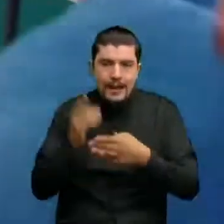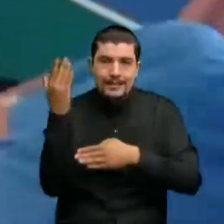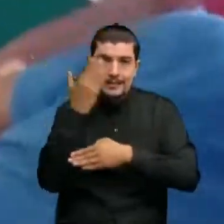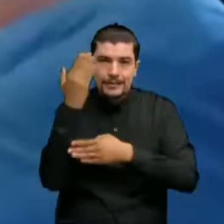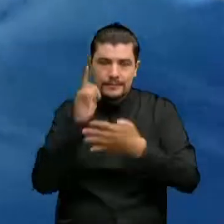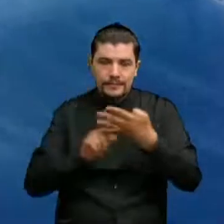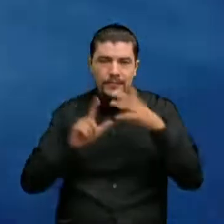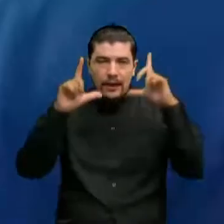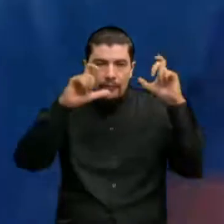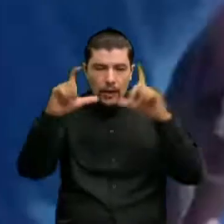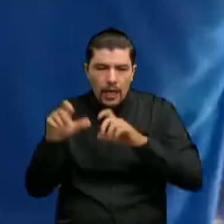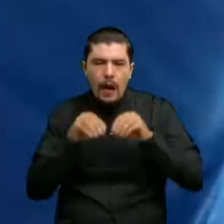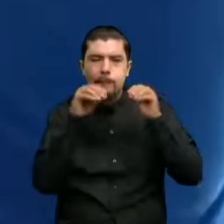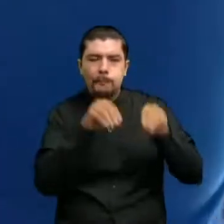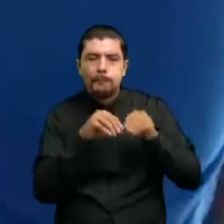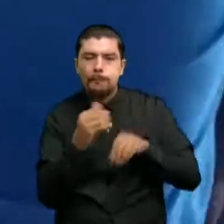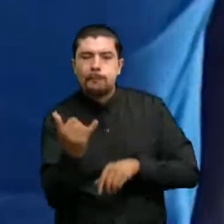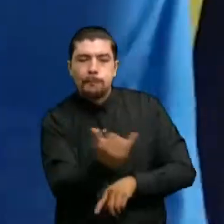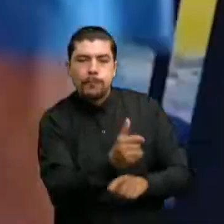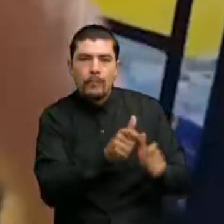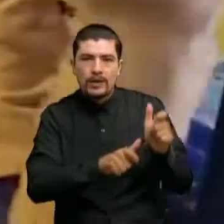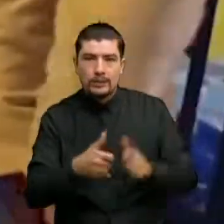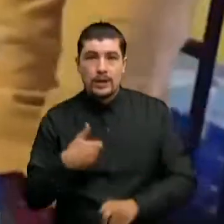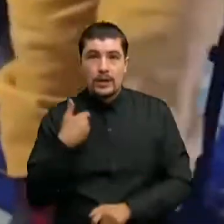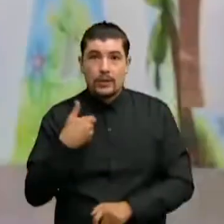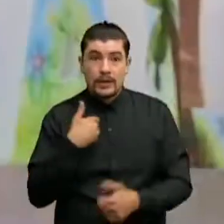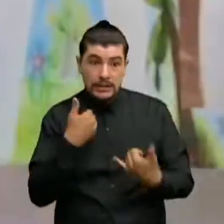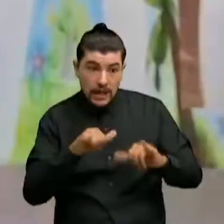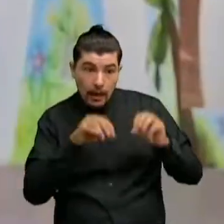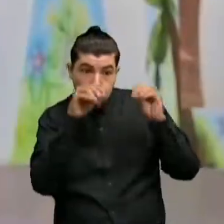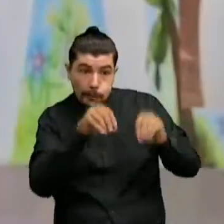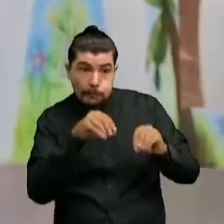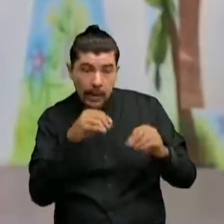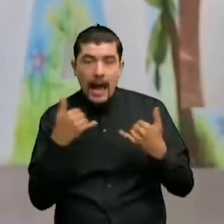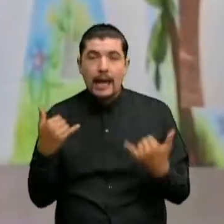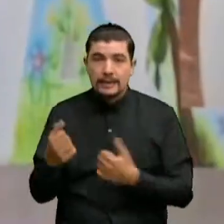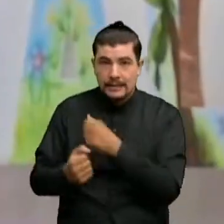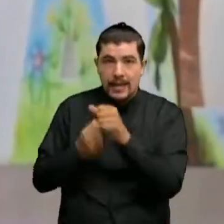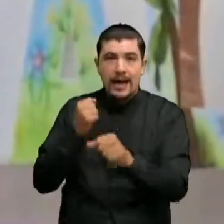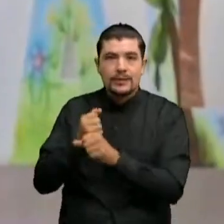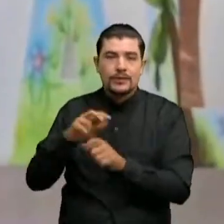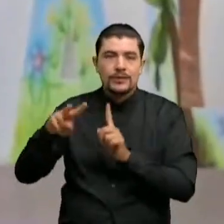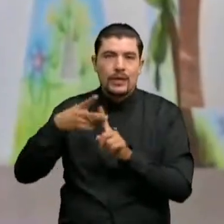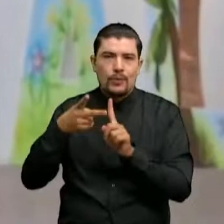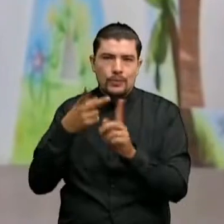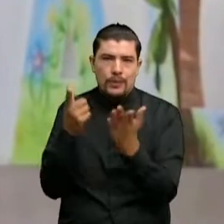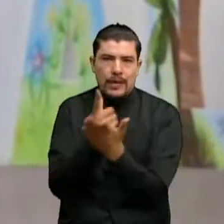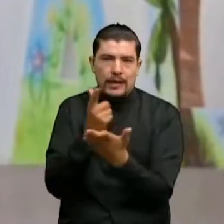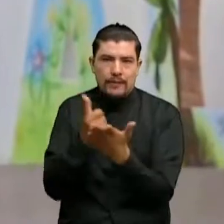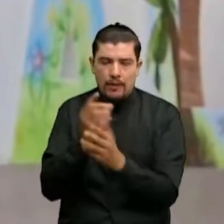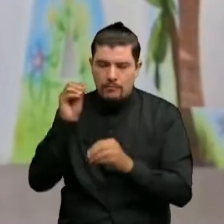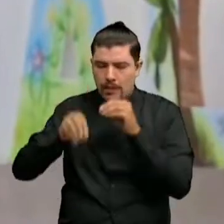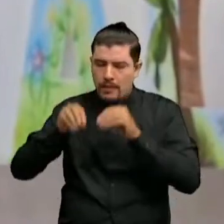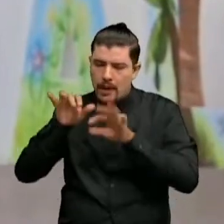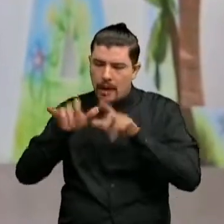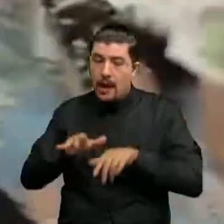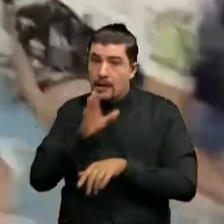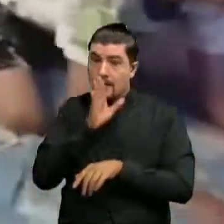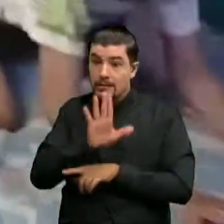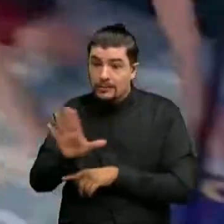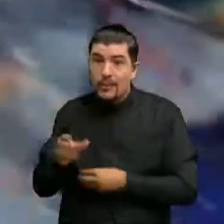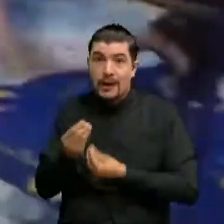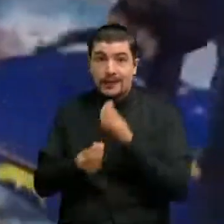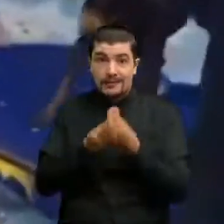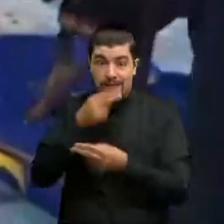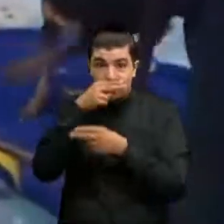fotografía Como resultado de esa formación Ya en este año hemos adelantado el segundo libro Realizado por niños Que se